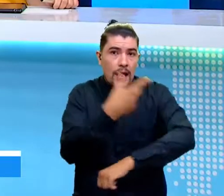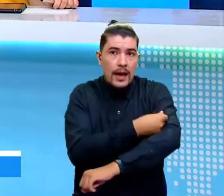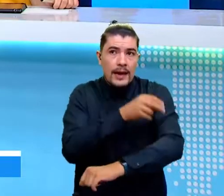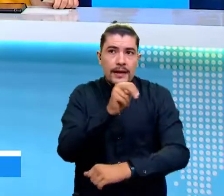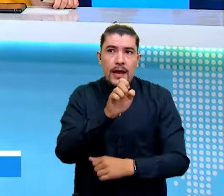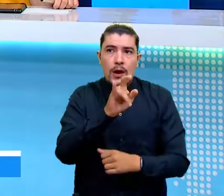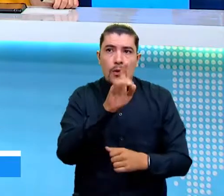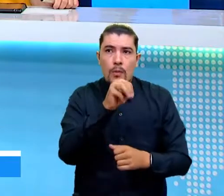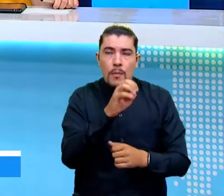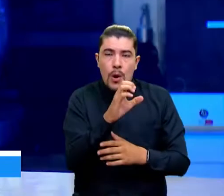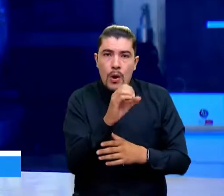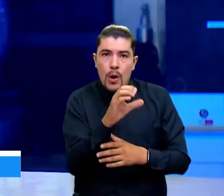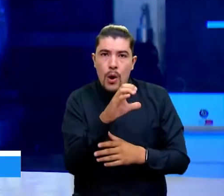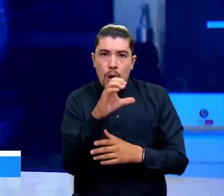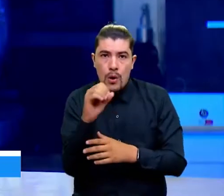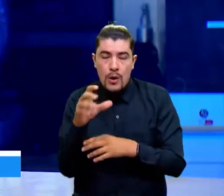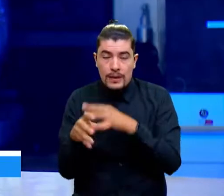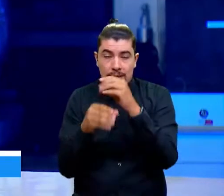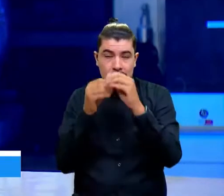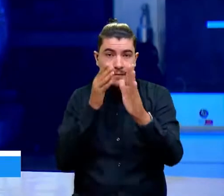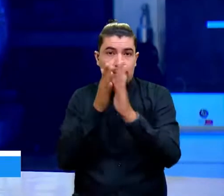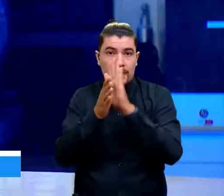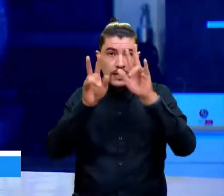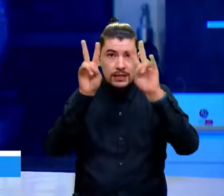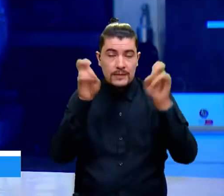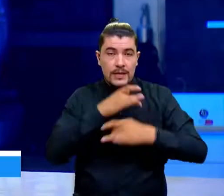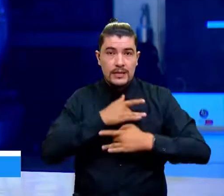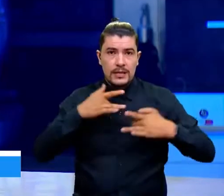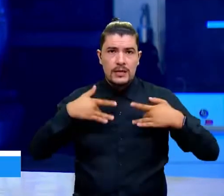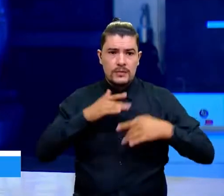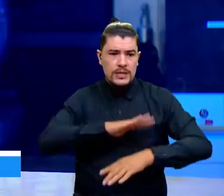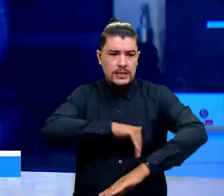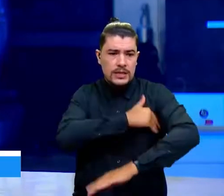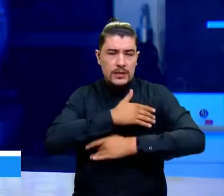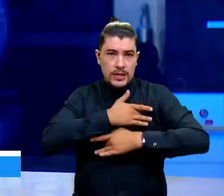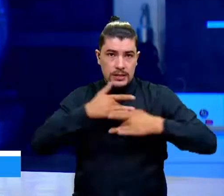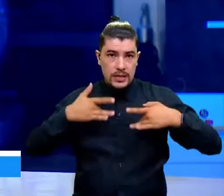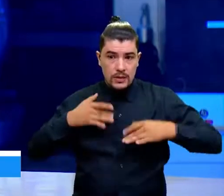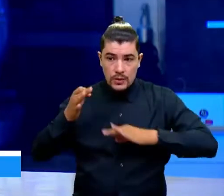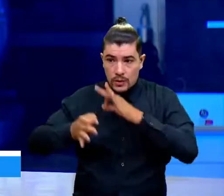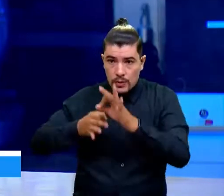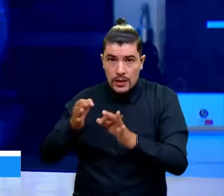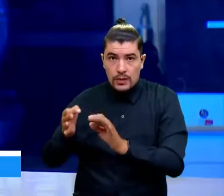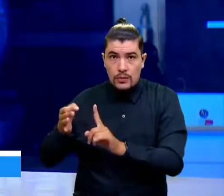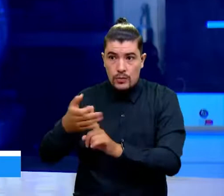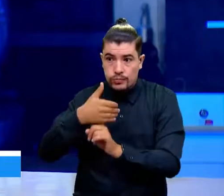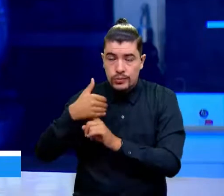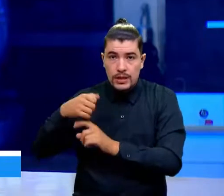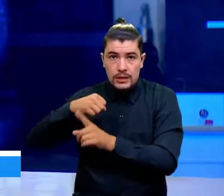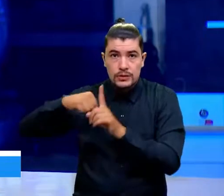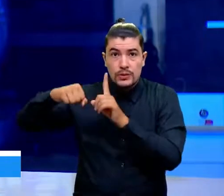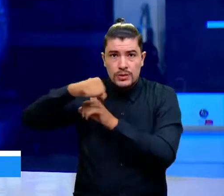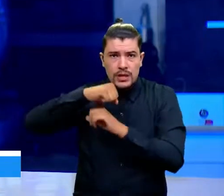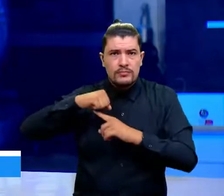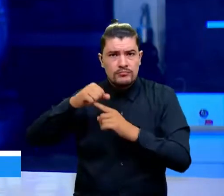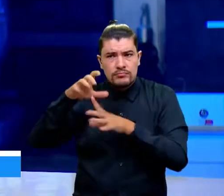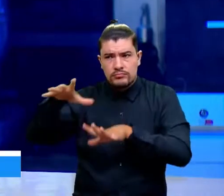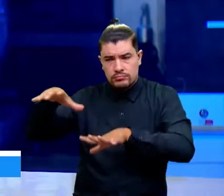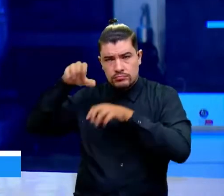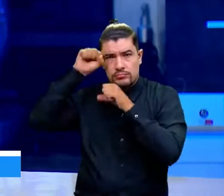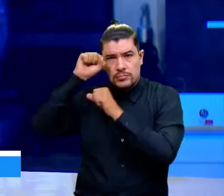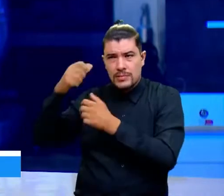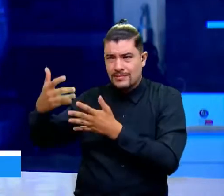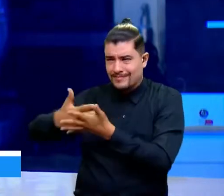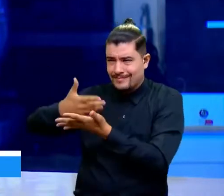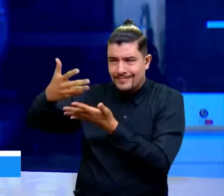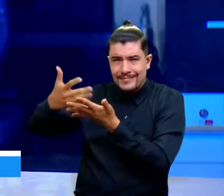más temas de salud, Sergio, y televidentes. Pues el Ministerio de Salud y Protección Social se acogió a las recomendaciones del Comité Nacional de Prácticas